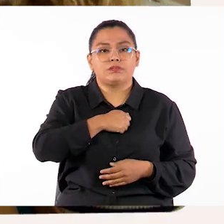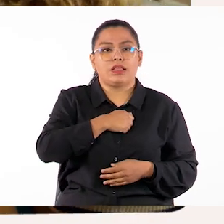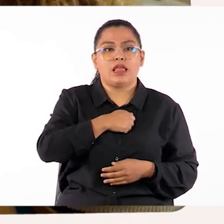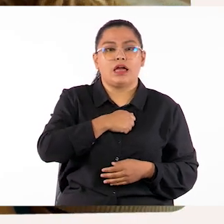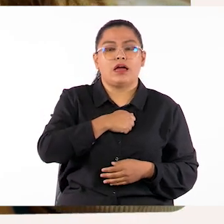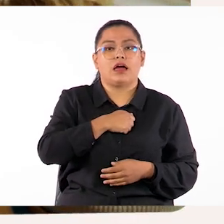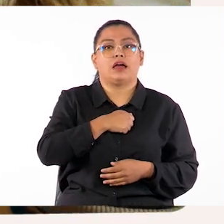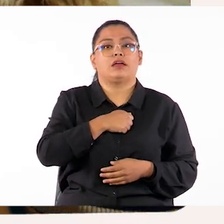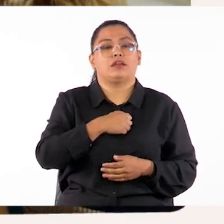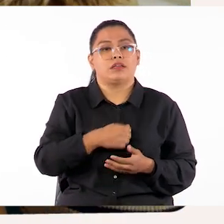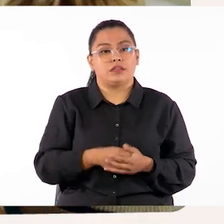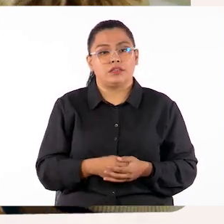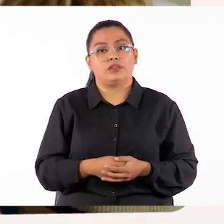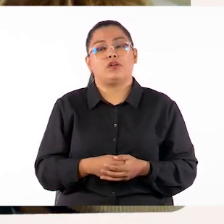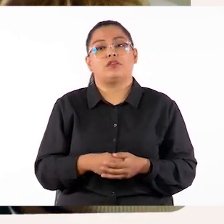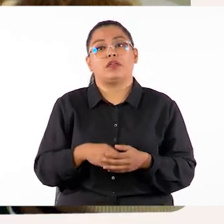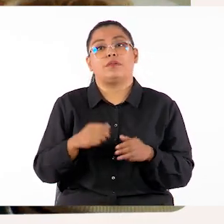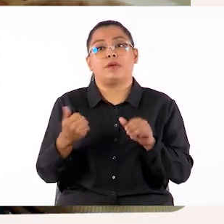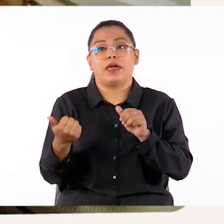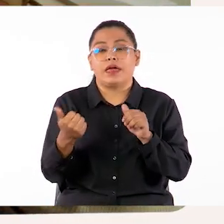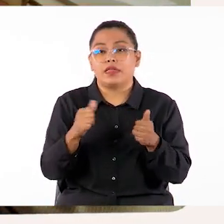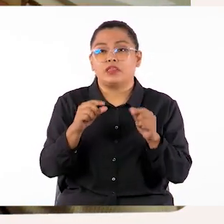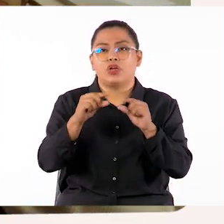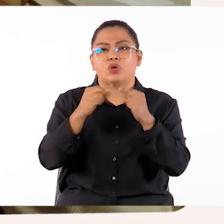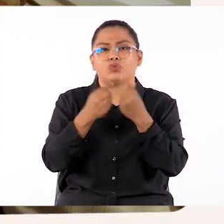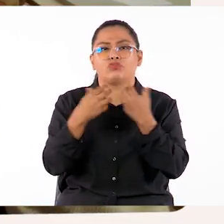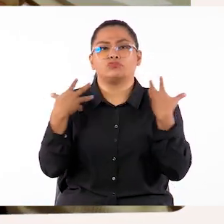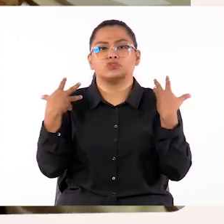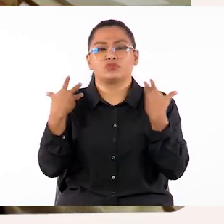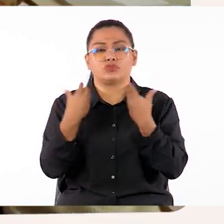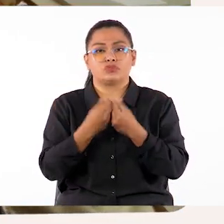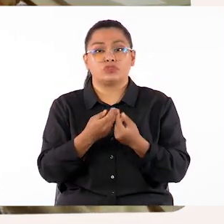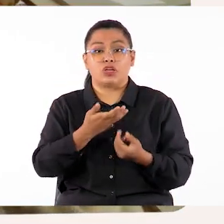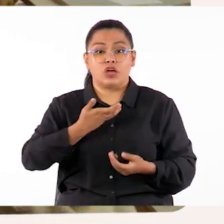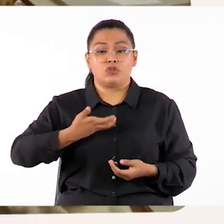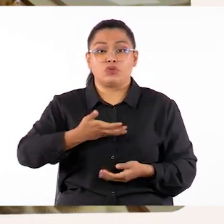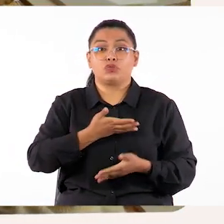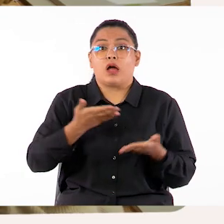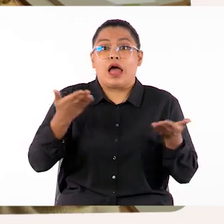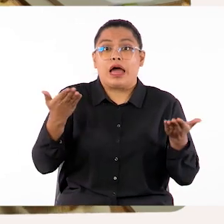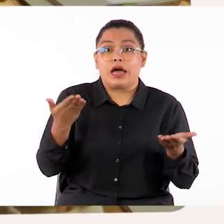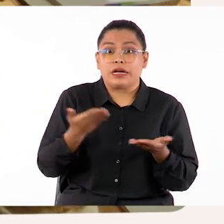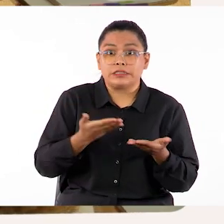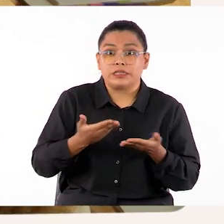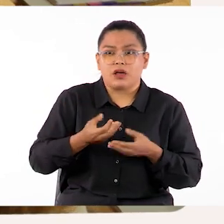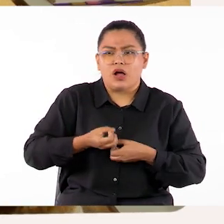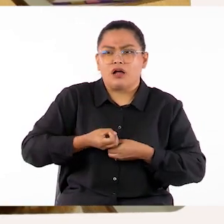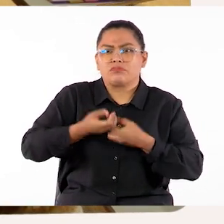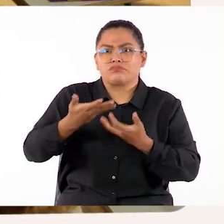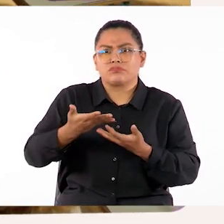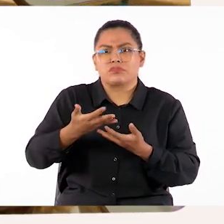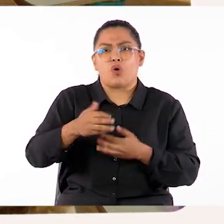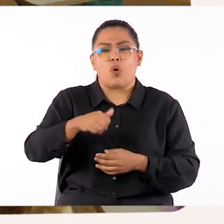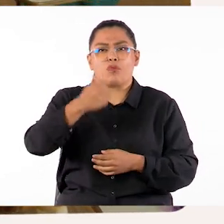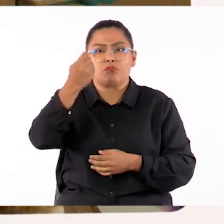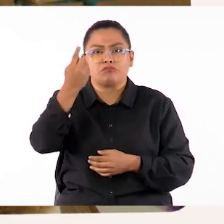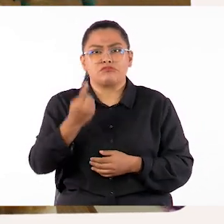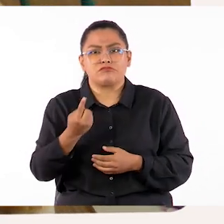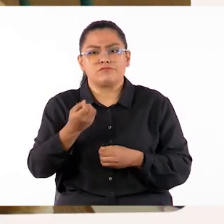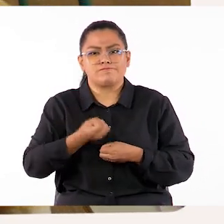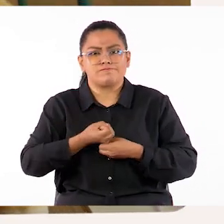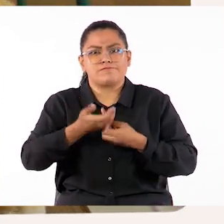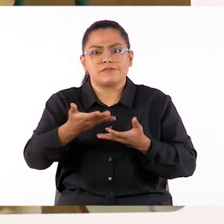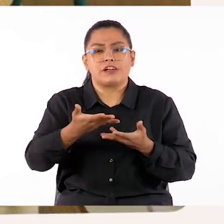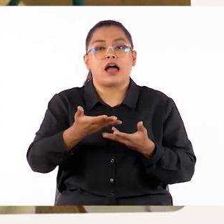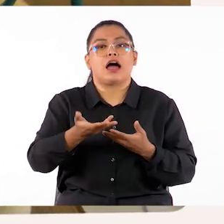que coexistimos en un grupo social y nuestras acciones afectan a otros y somos afectados por las acciones de otros, el